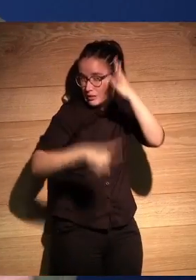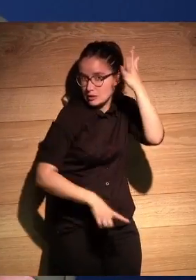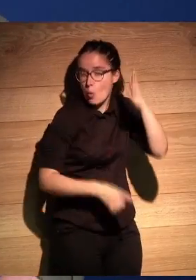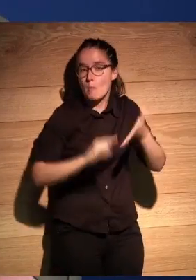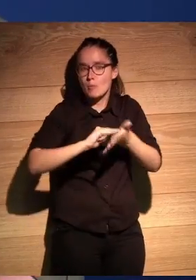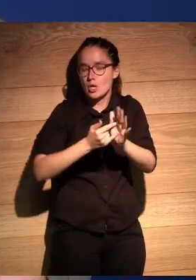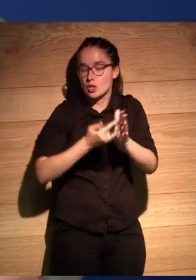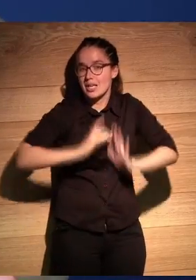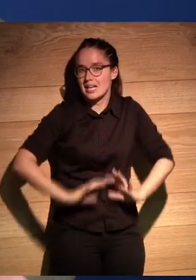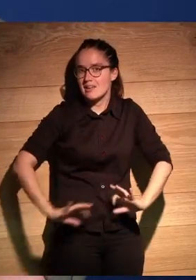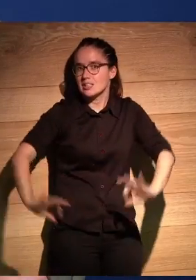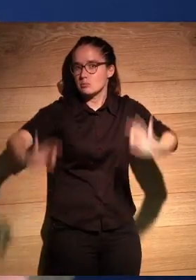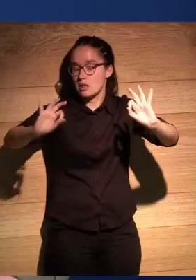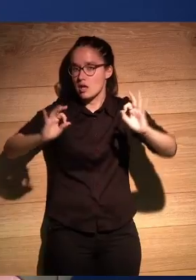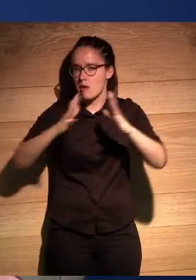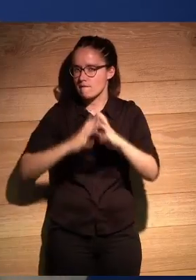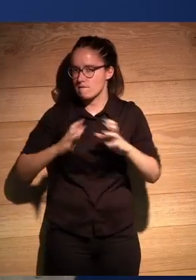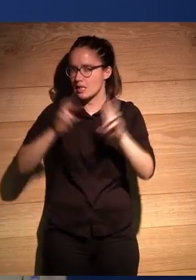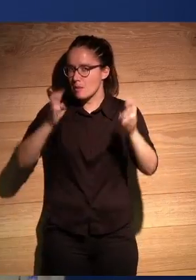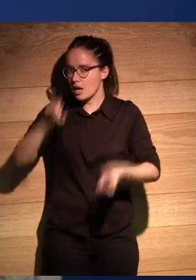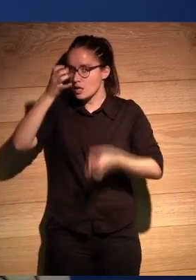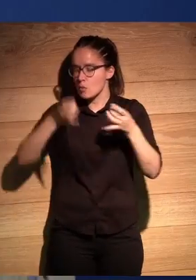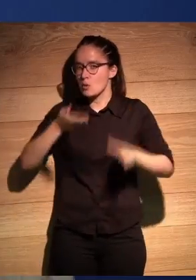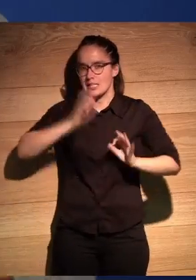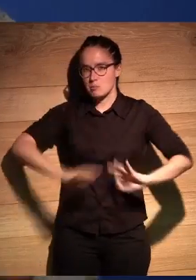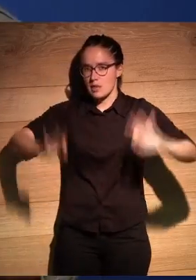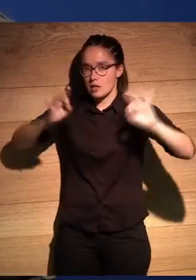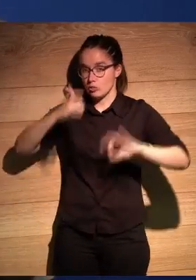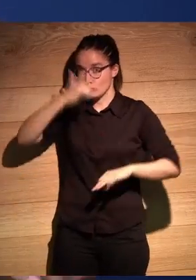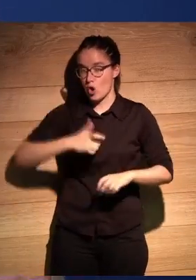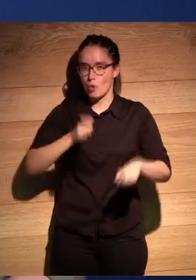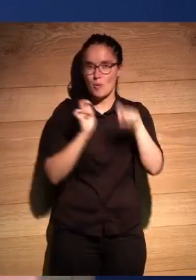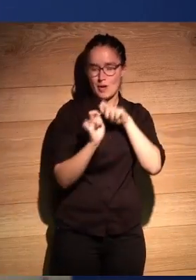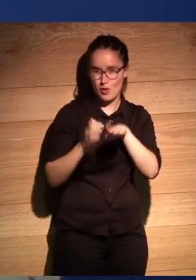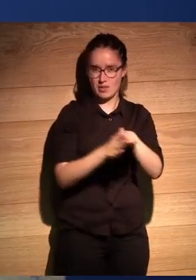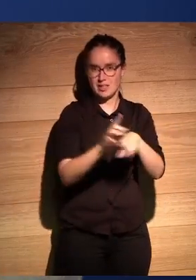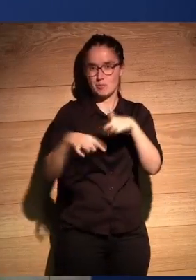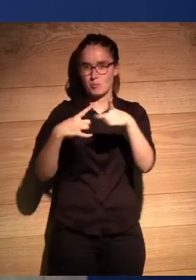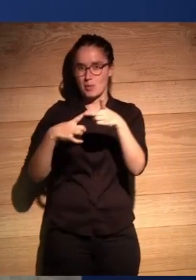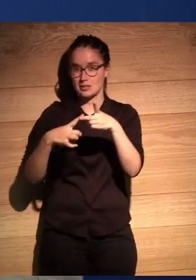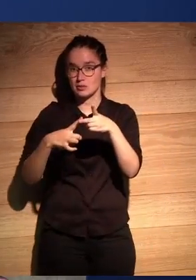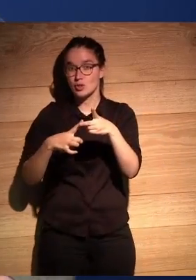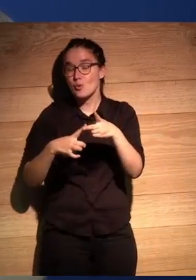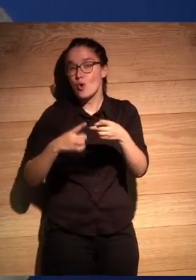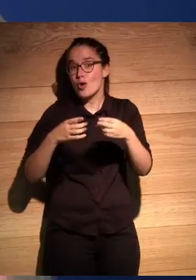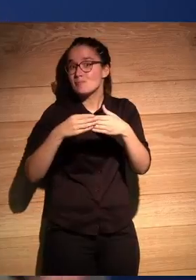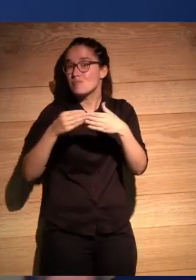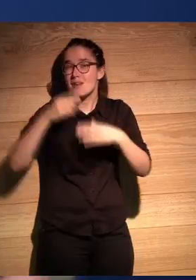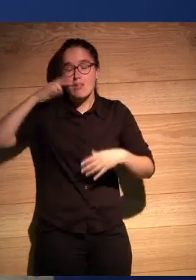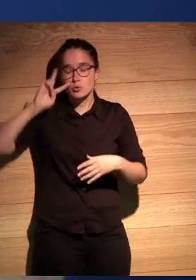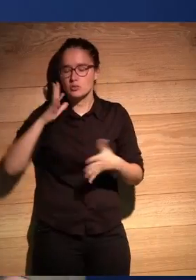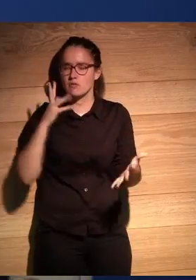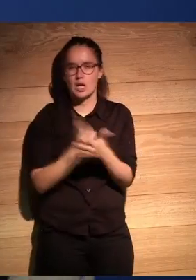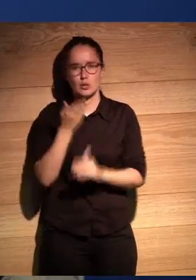nos siguen un proyecto tan singular y tan ambicioso a nivel creativo, pues sin duda, yo como periodista, por un lado, y como enseñador de experiencia de usuario, era un